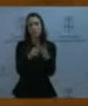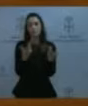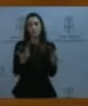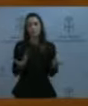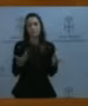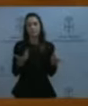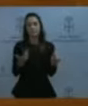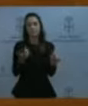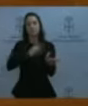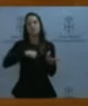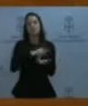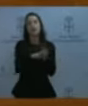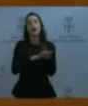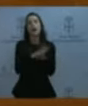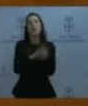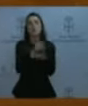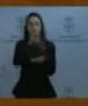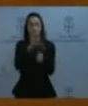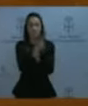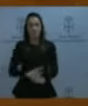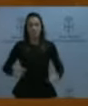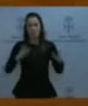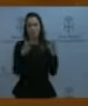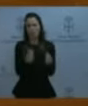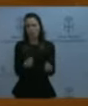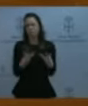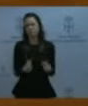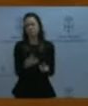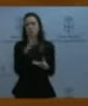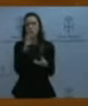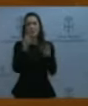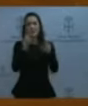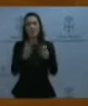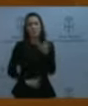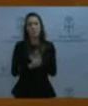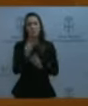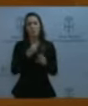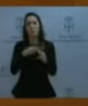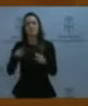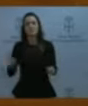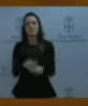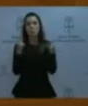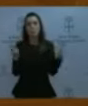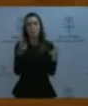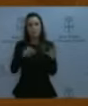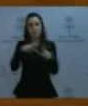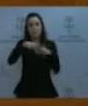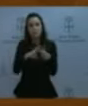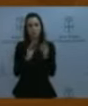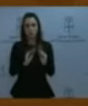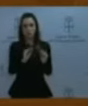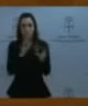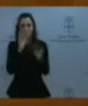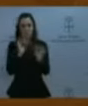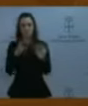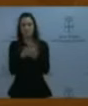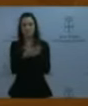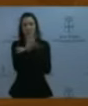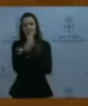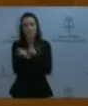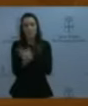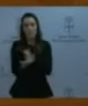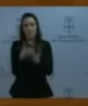que hemos hablado aquí mucho en esta Cámara, y es que la evaluación de las políticas públicas y los instrumentos de control. Esto es lo más fácil del mundo, porque es que no hay control.